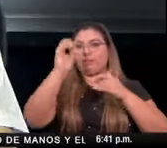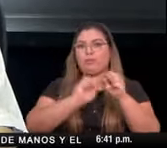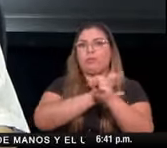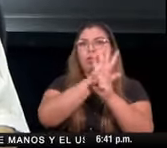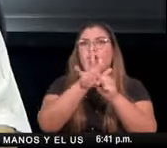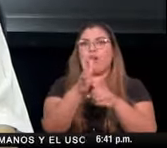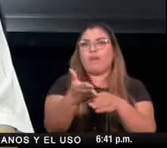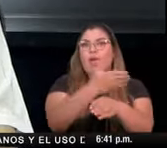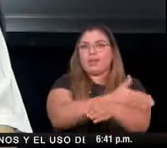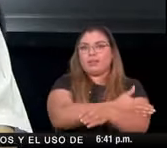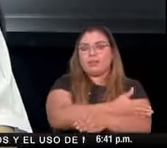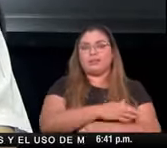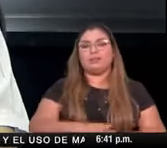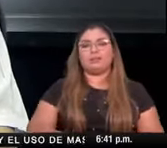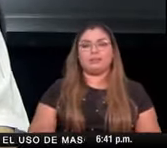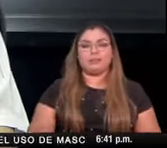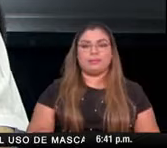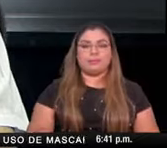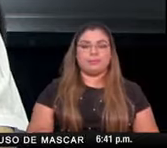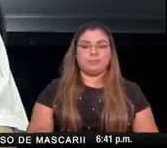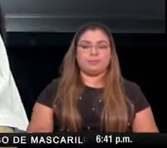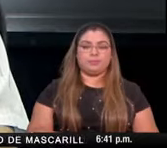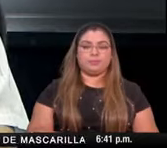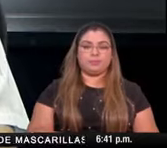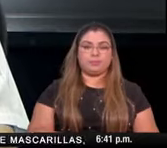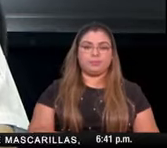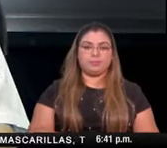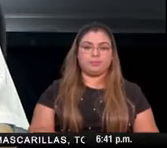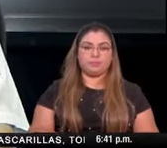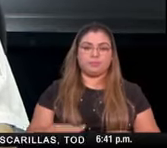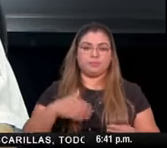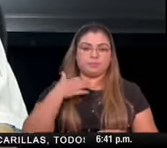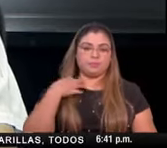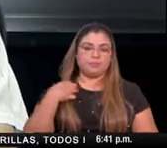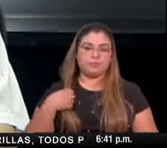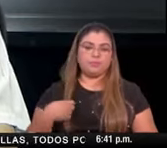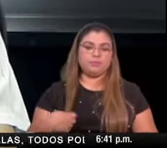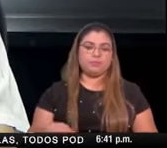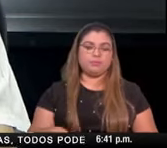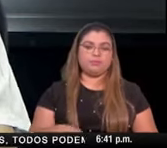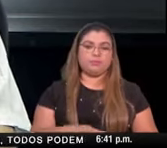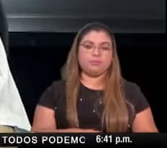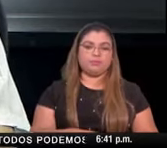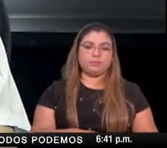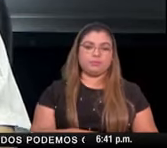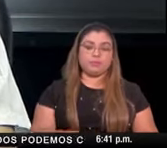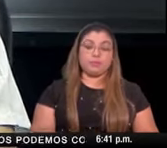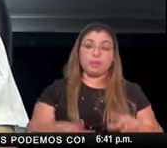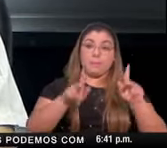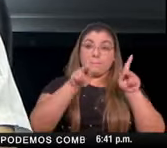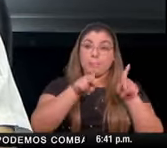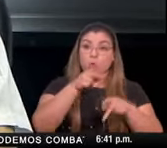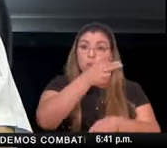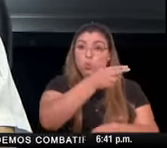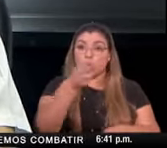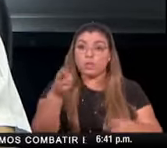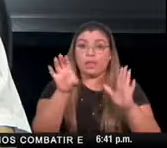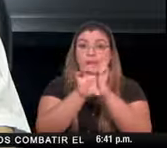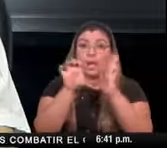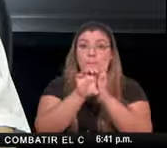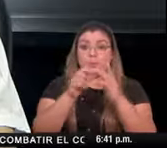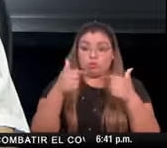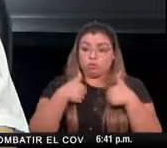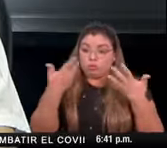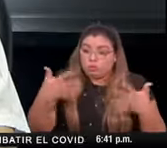tener más información de los pacientes recuperados del COVID ¿cómo usted paciente recuperado puede colaborar